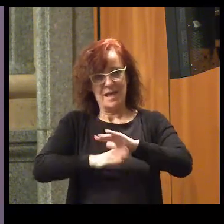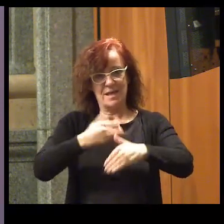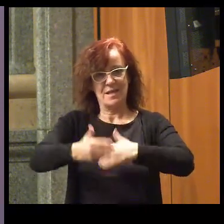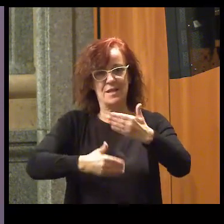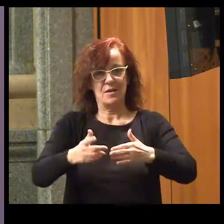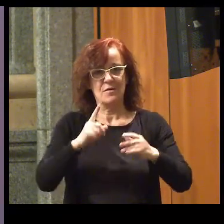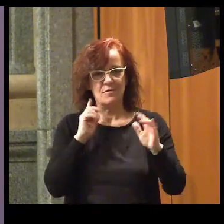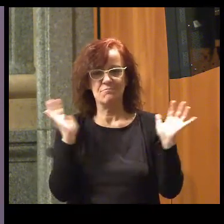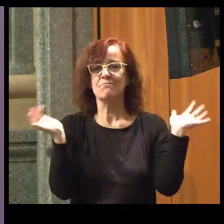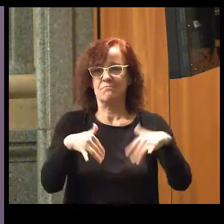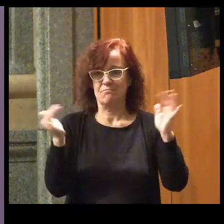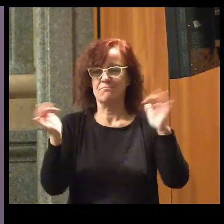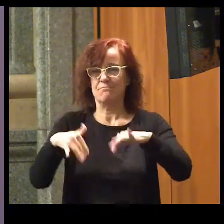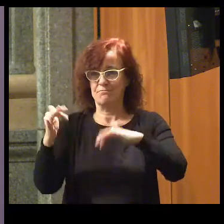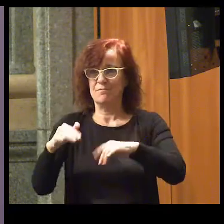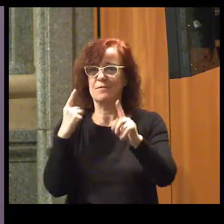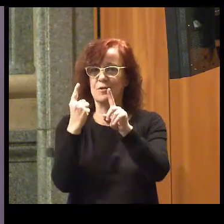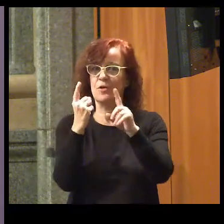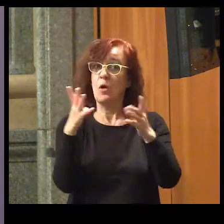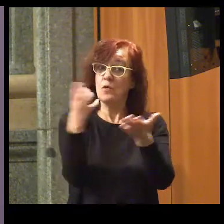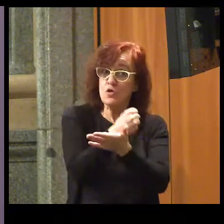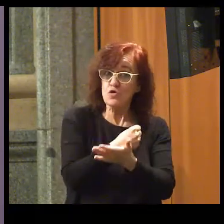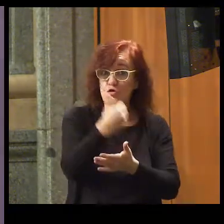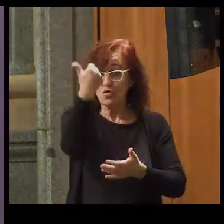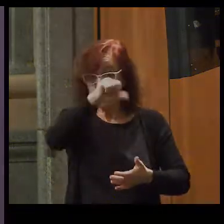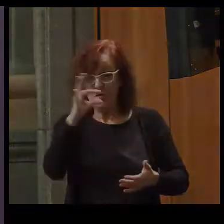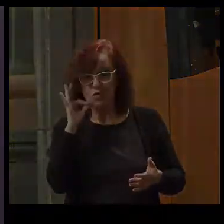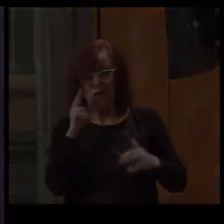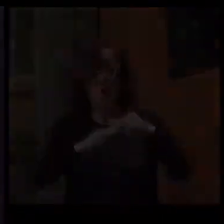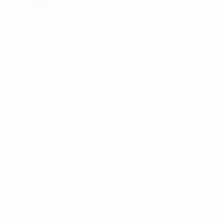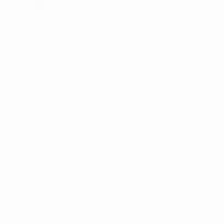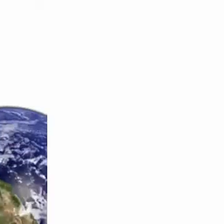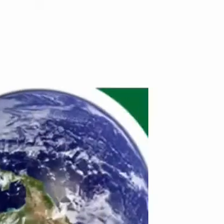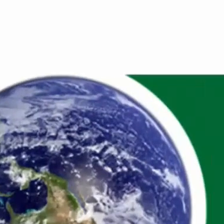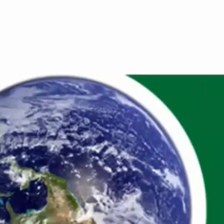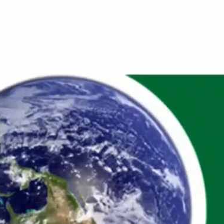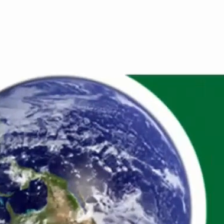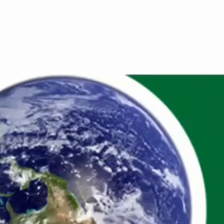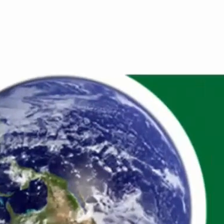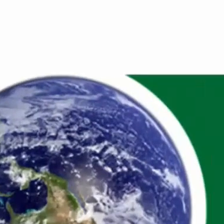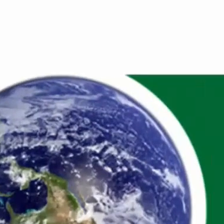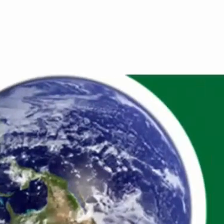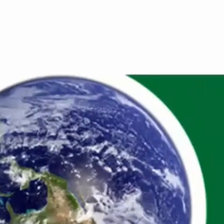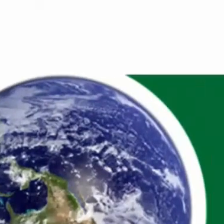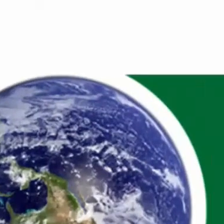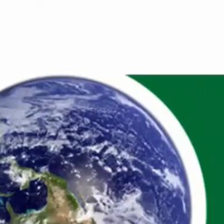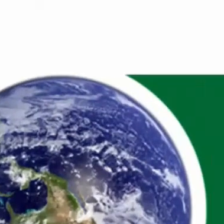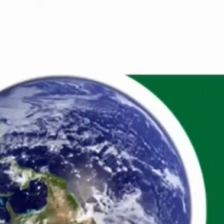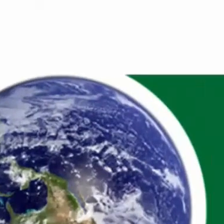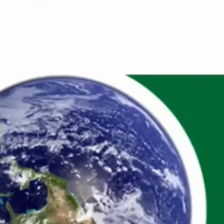encuentros como este, porque entre todos y todas construimos mundo. Gracias.